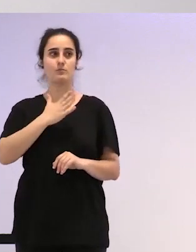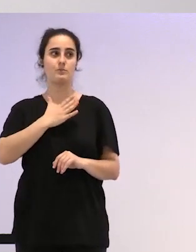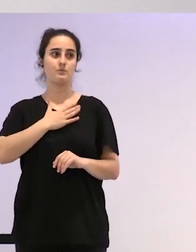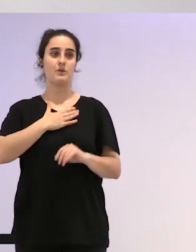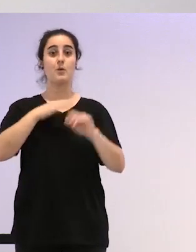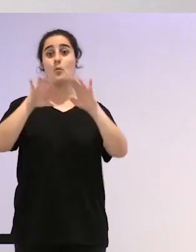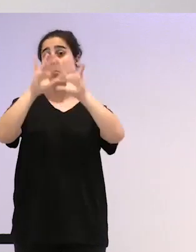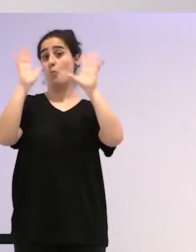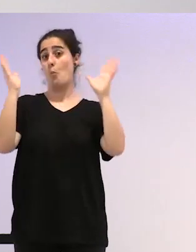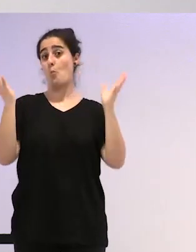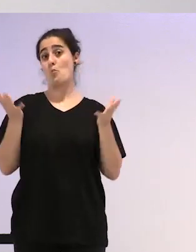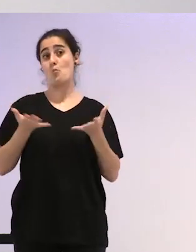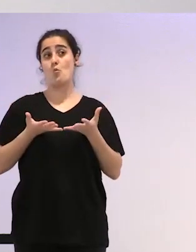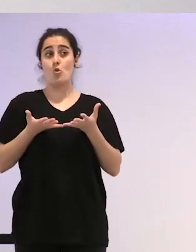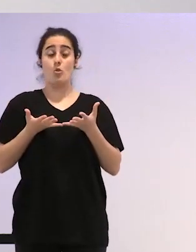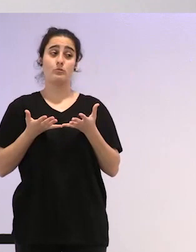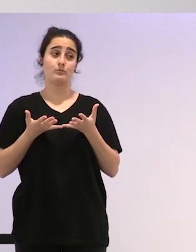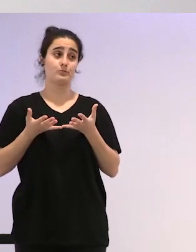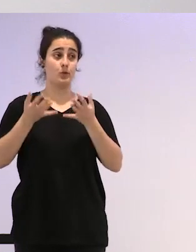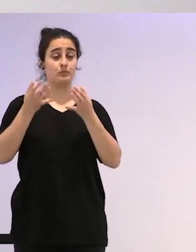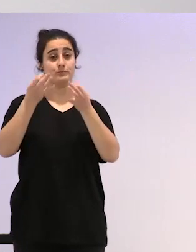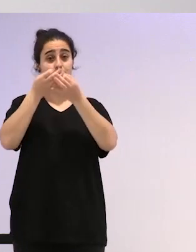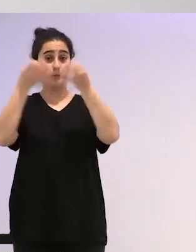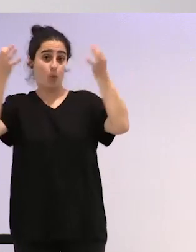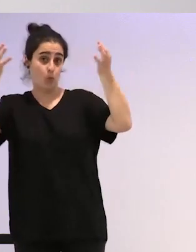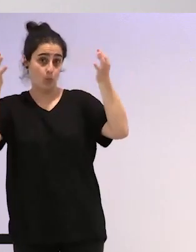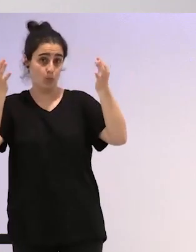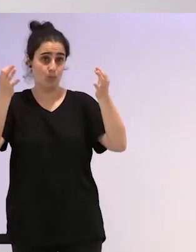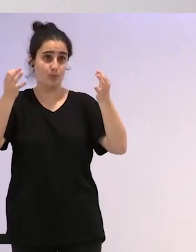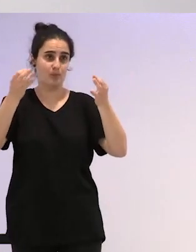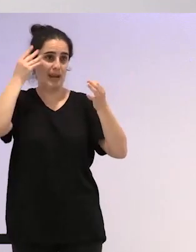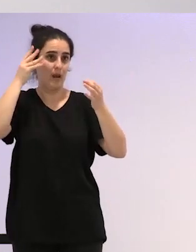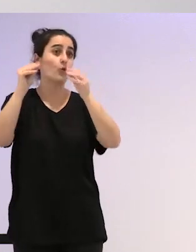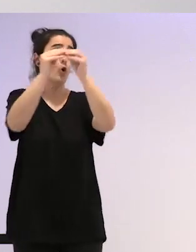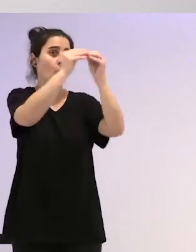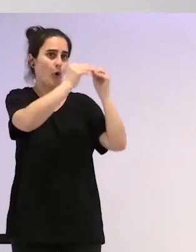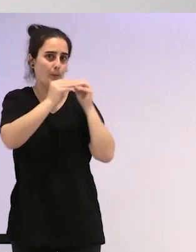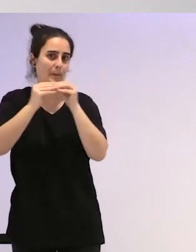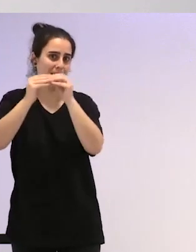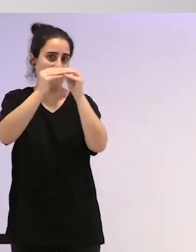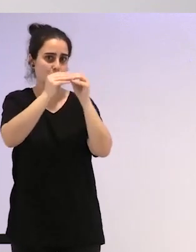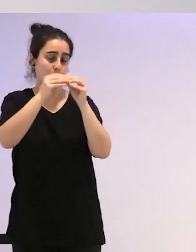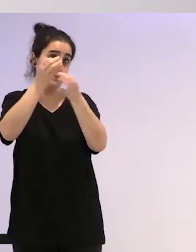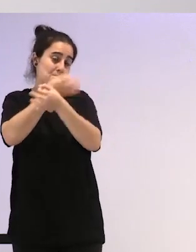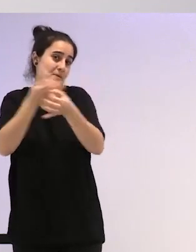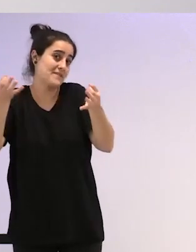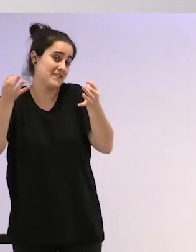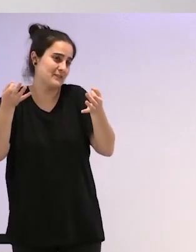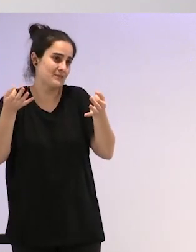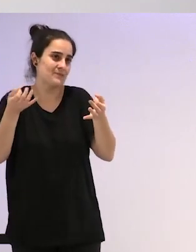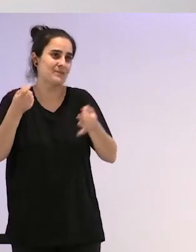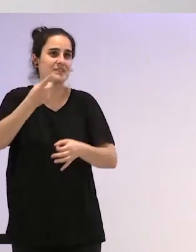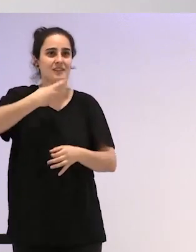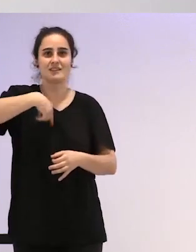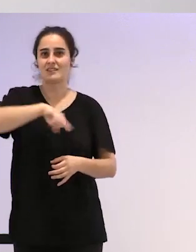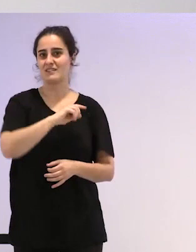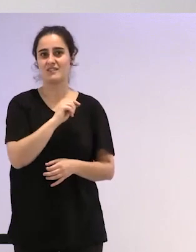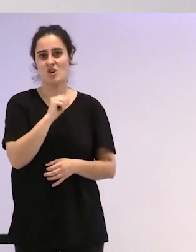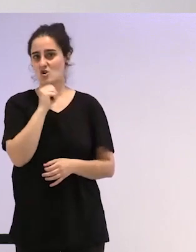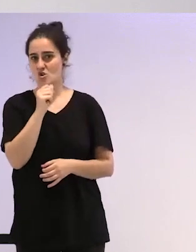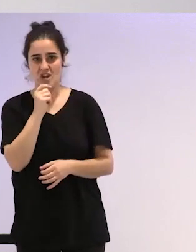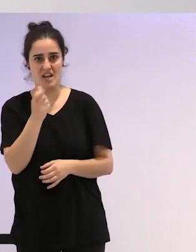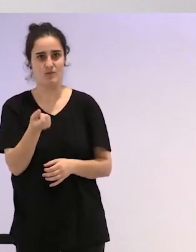utópico, que supongo que muchos de nosotros compartiríamos, me gustaría que no hubiera preparado los